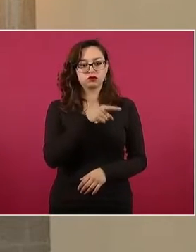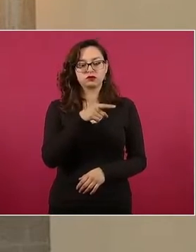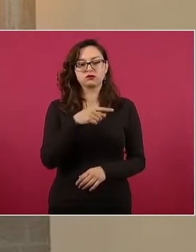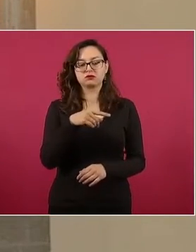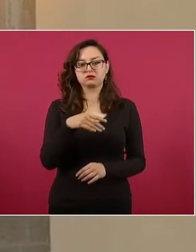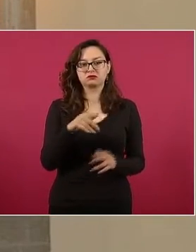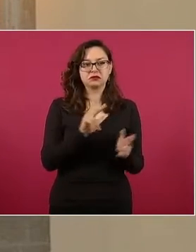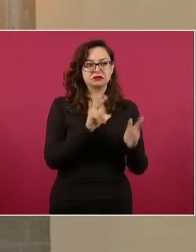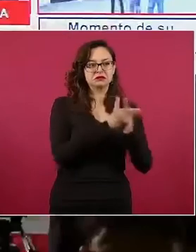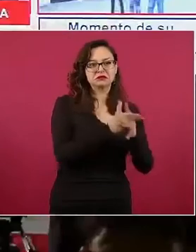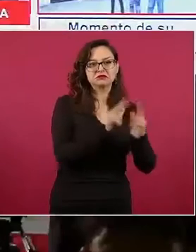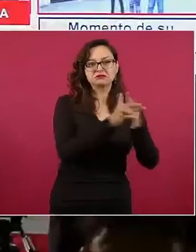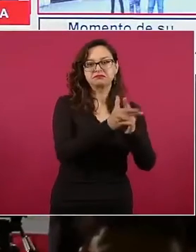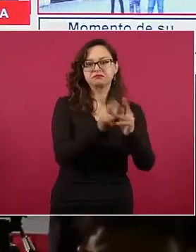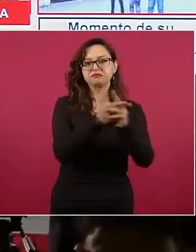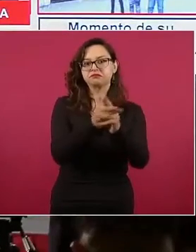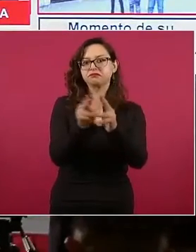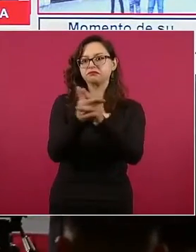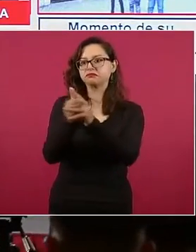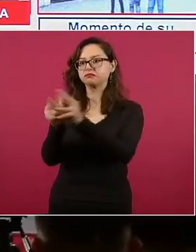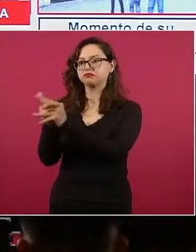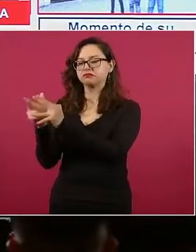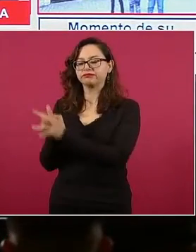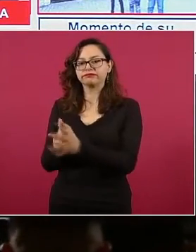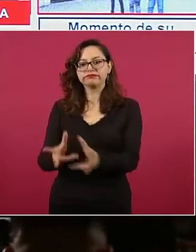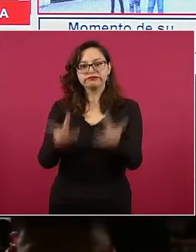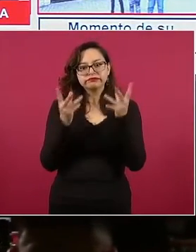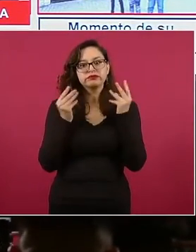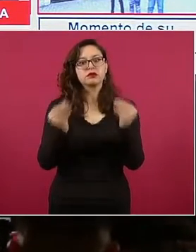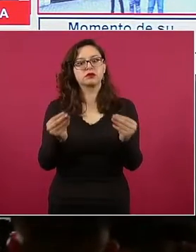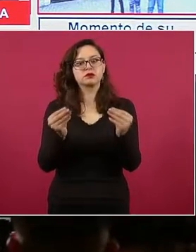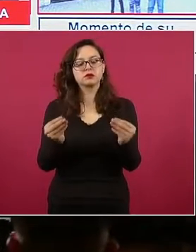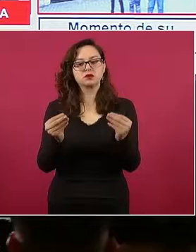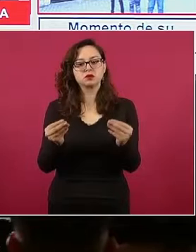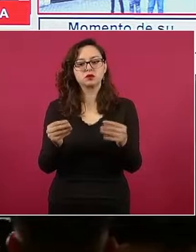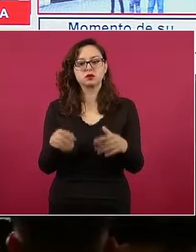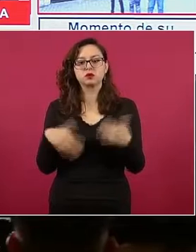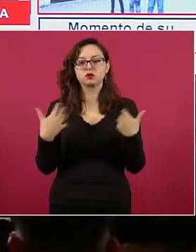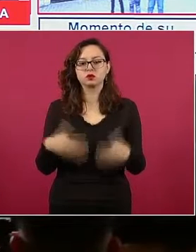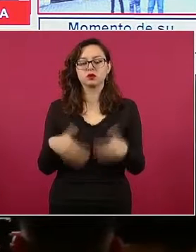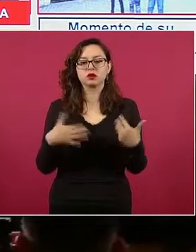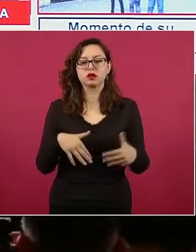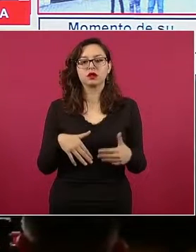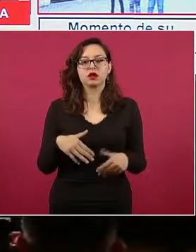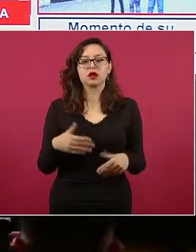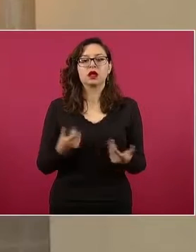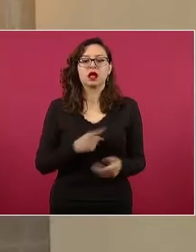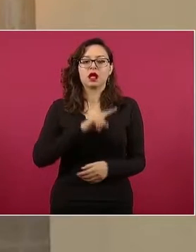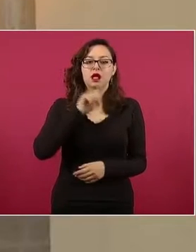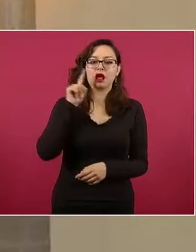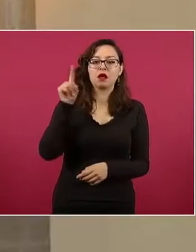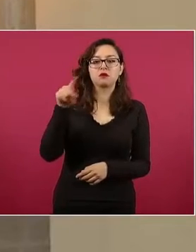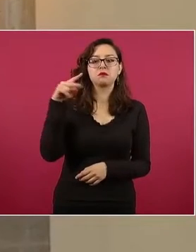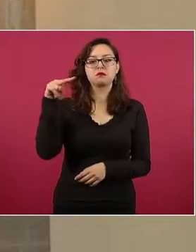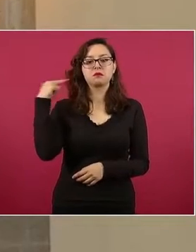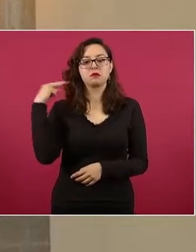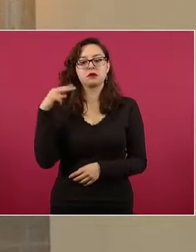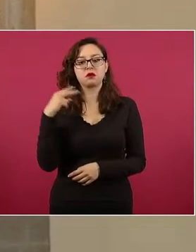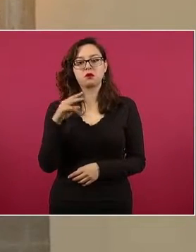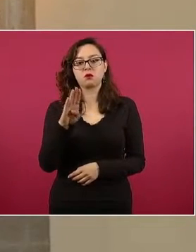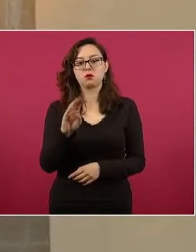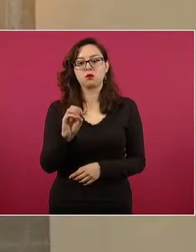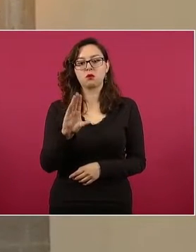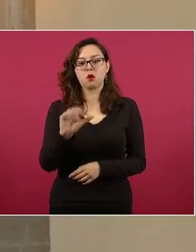intelectual, de un evento que aconteció en Boca del Río Veracruz,